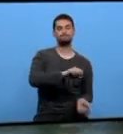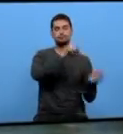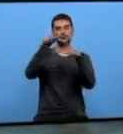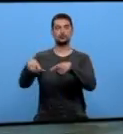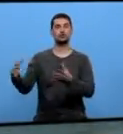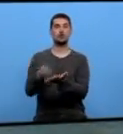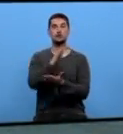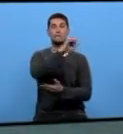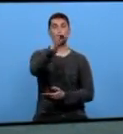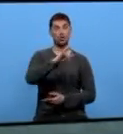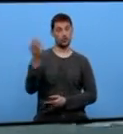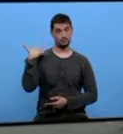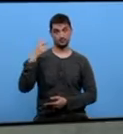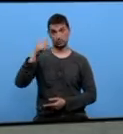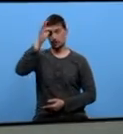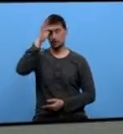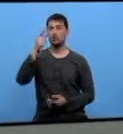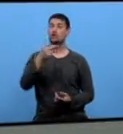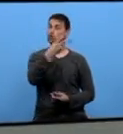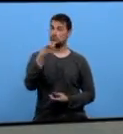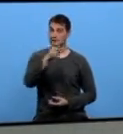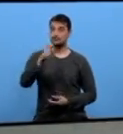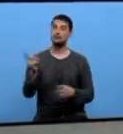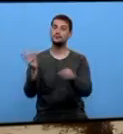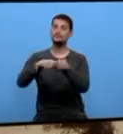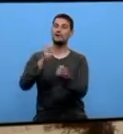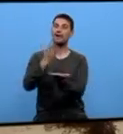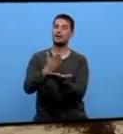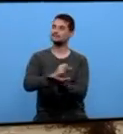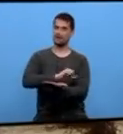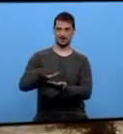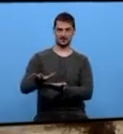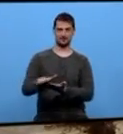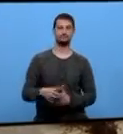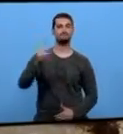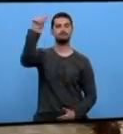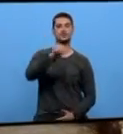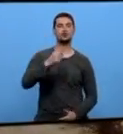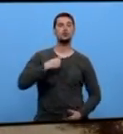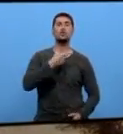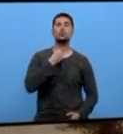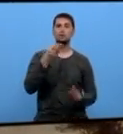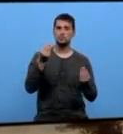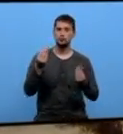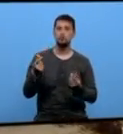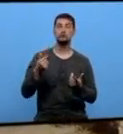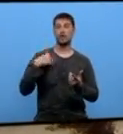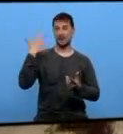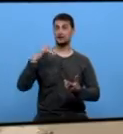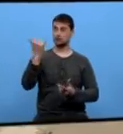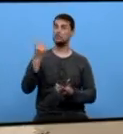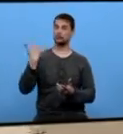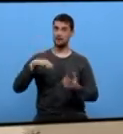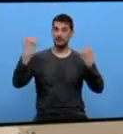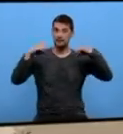Arrapadoira. En Fod, preto de 200 persoas, recibiron clases de balde. Me ha gustado moito. Había hecho surf antes, pero agora lo he mejorado.